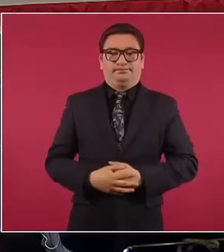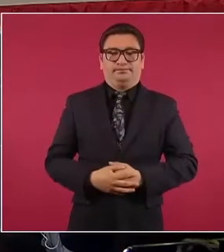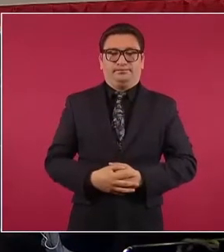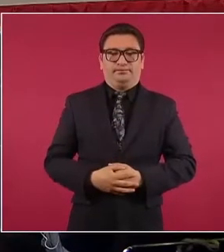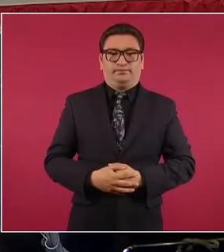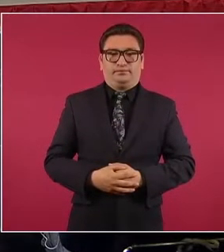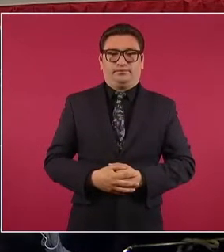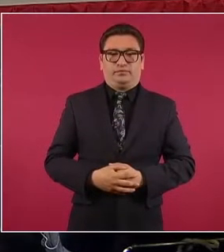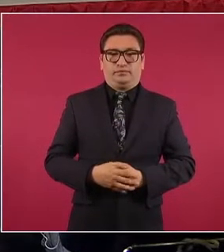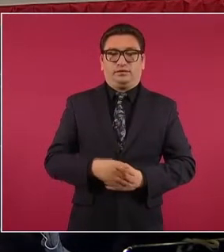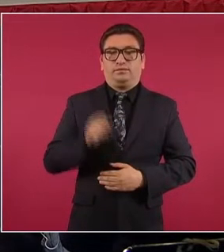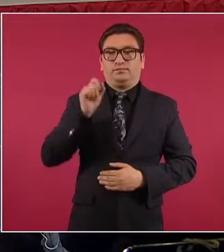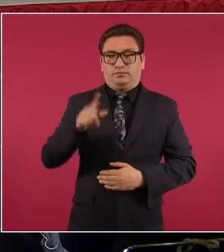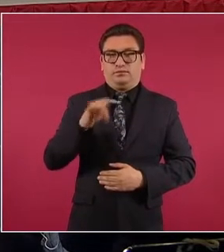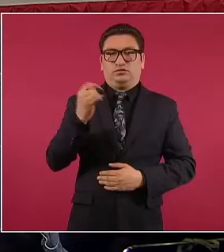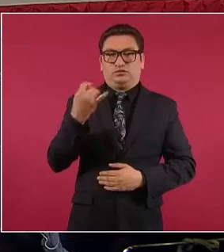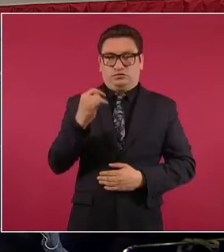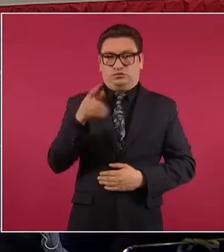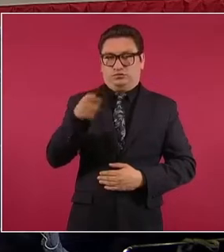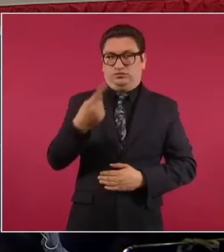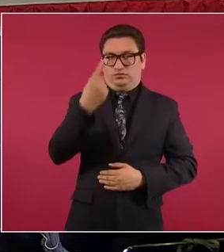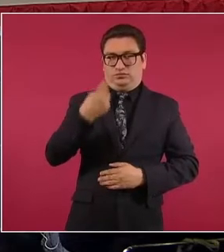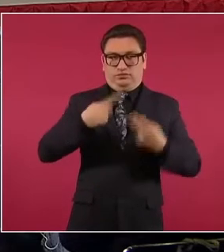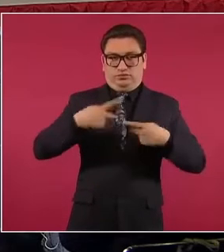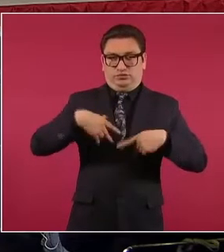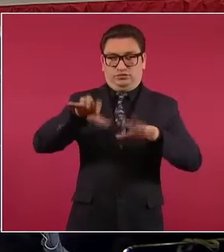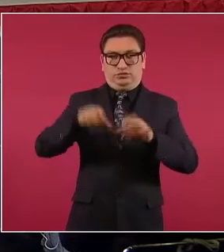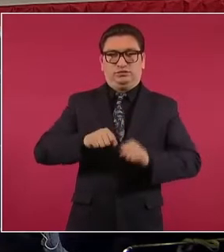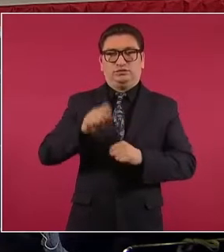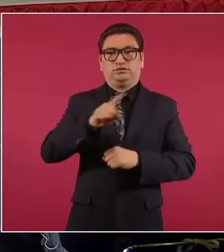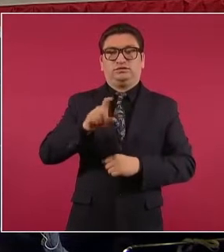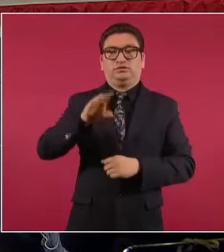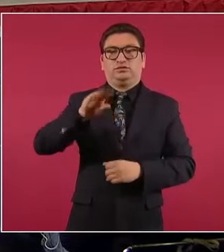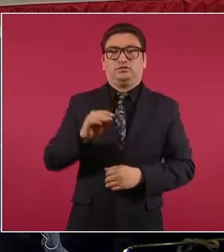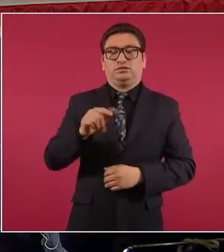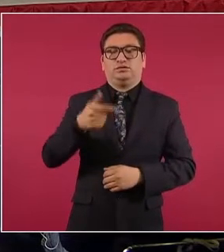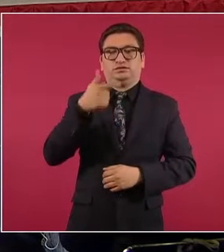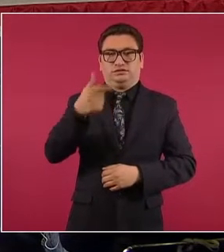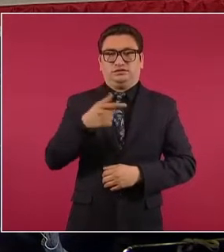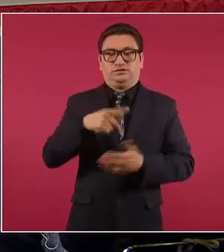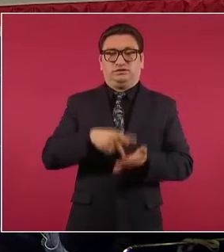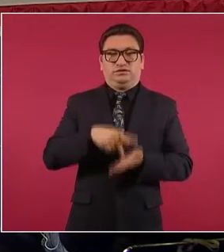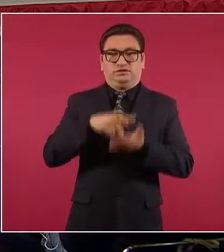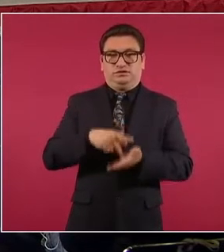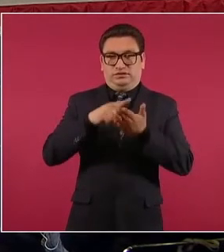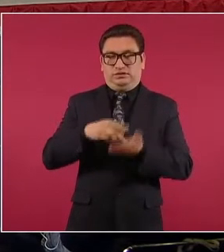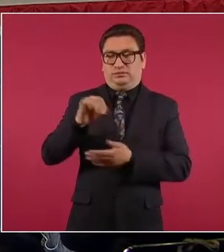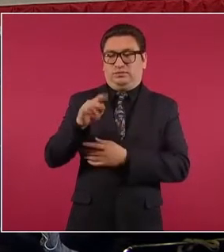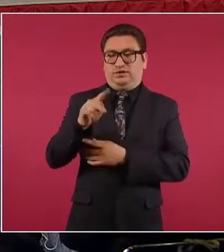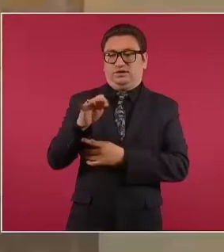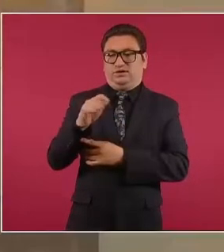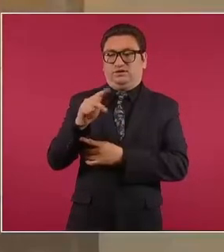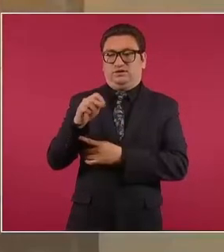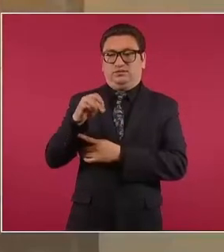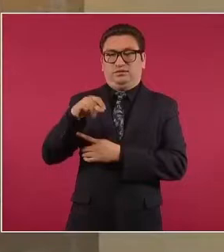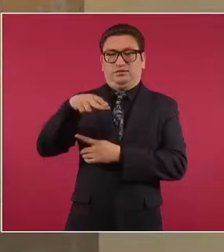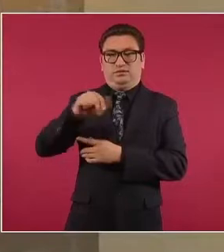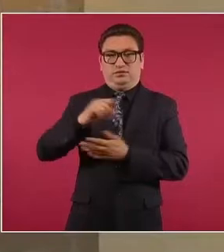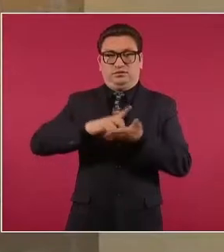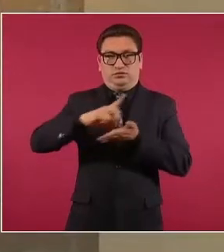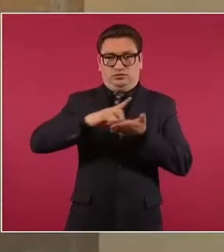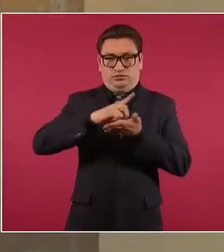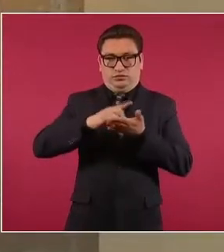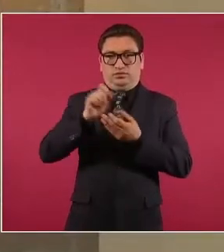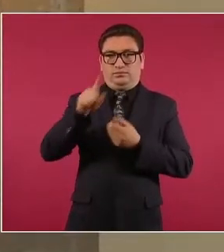El caso de Tijuana, una persona detenida con 197 kilos de metanfetamina. En la Alcaldía